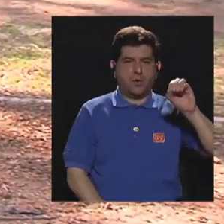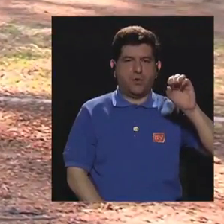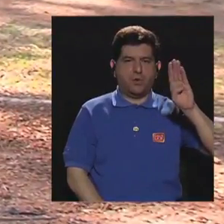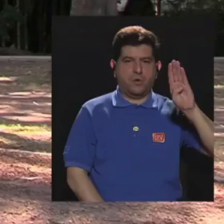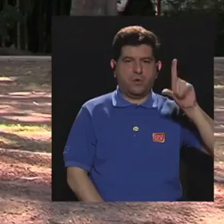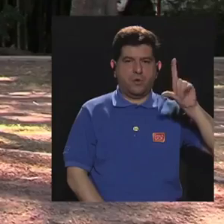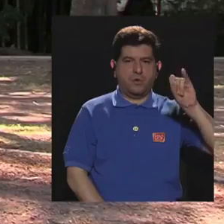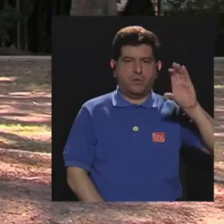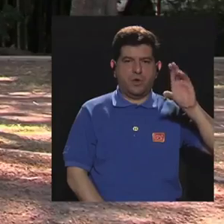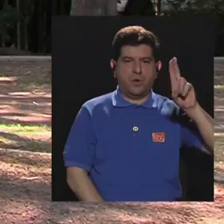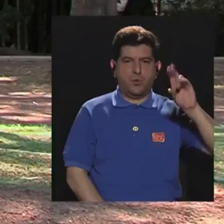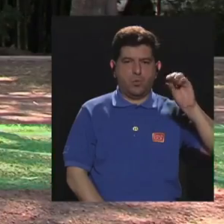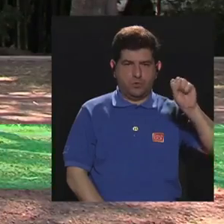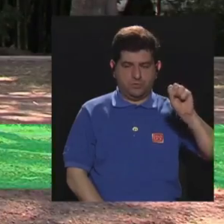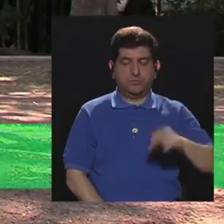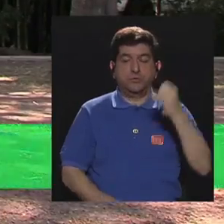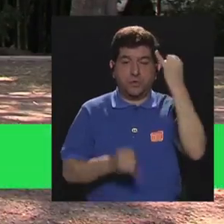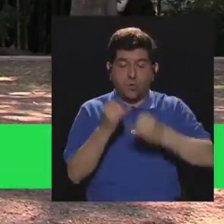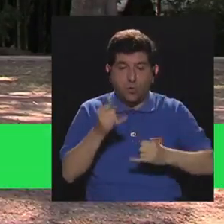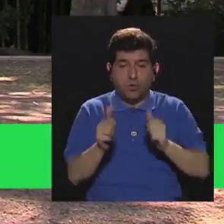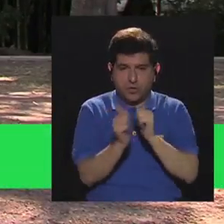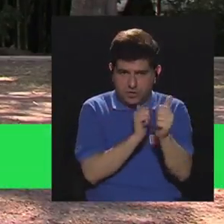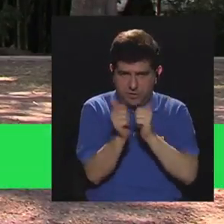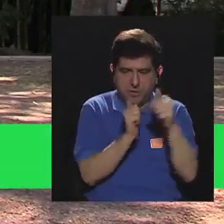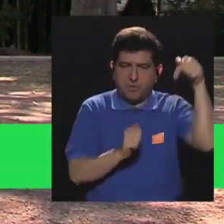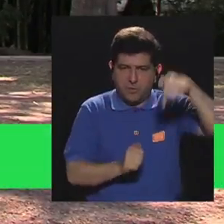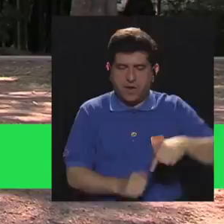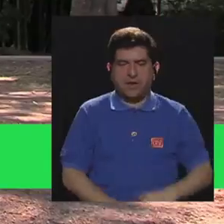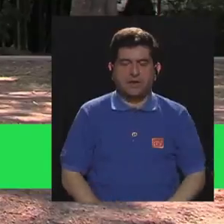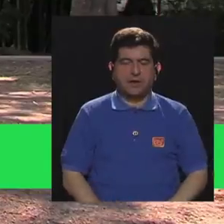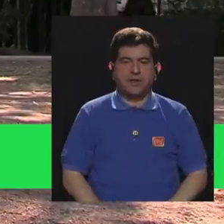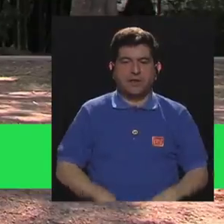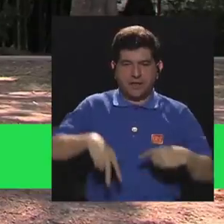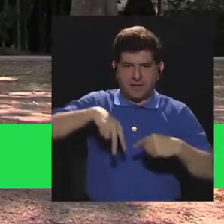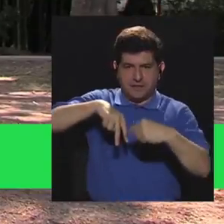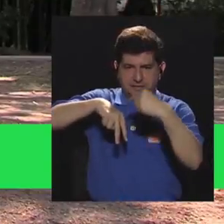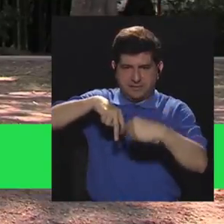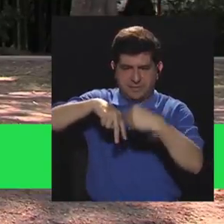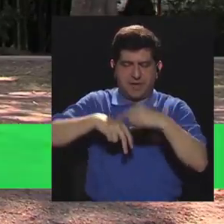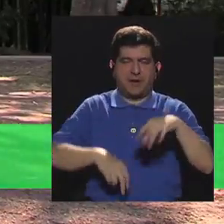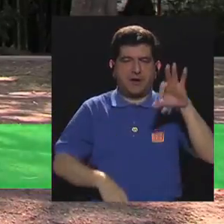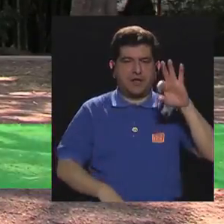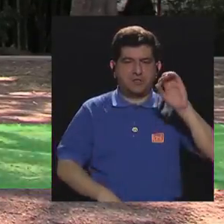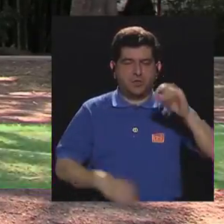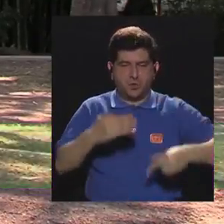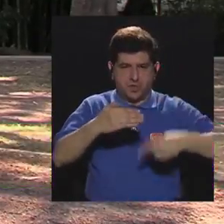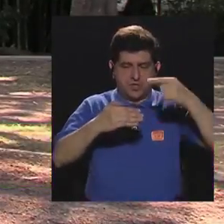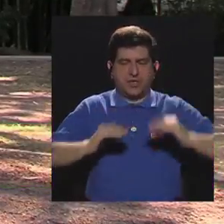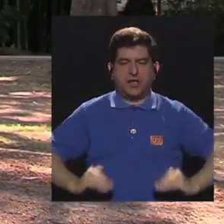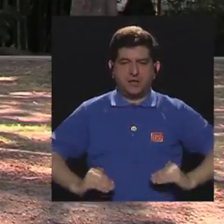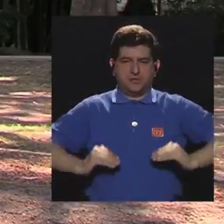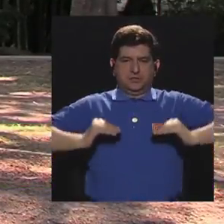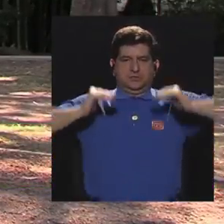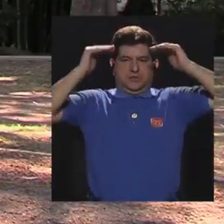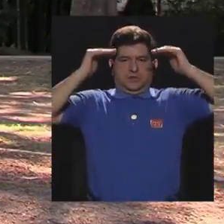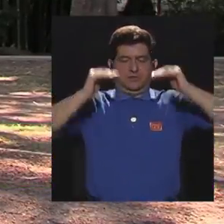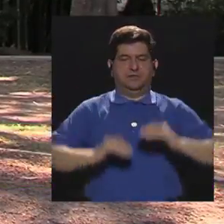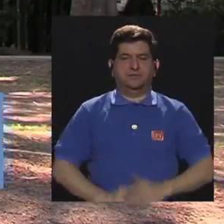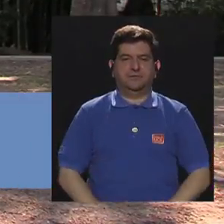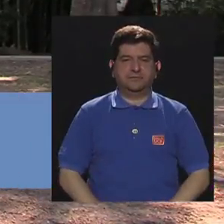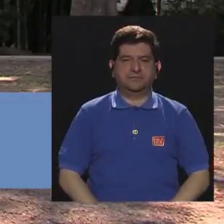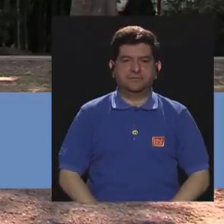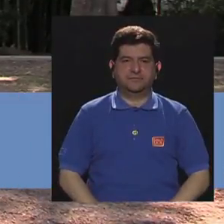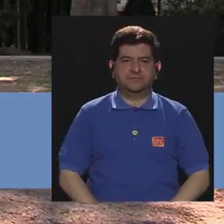Muy bien. Y el último ejercicio que pueden hacer acá es elevando las piernas en 90 grados, todo el cuerpo en 90 grados. Entonces llega